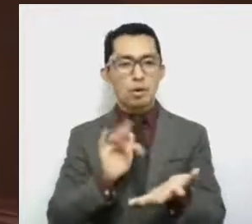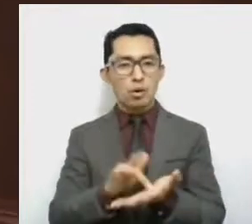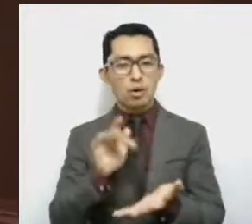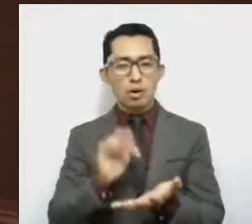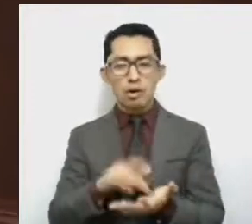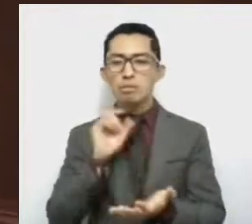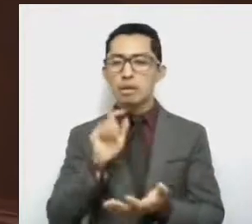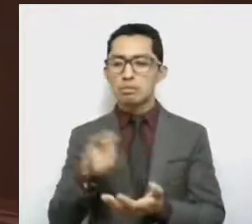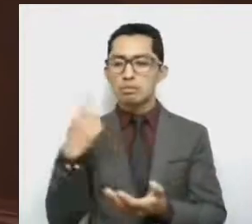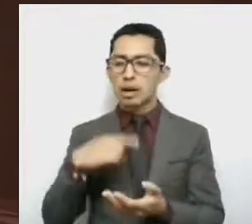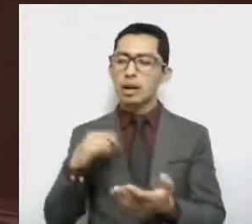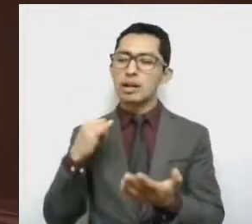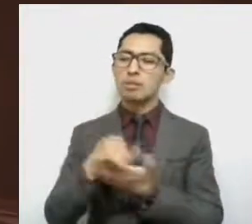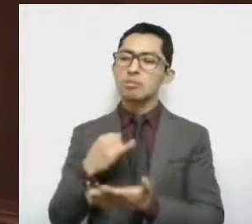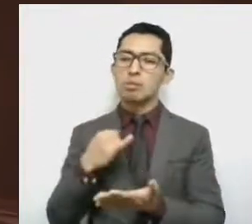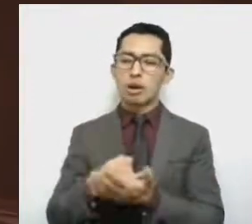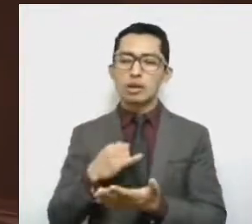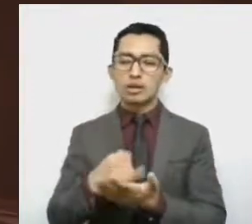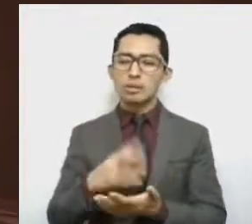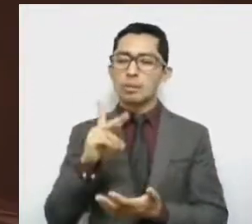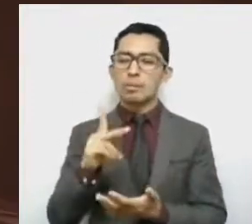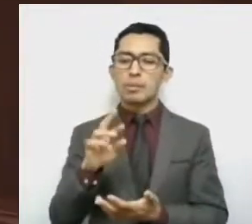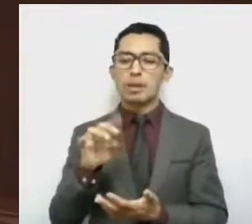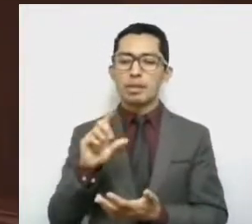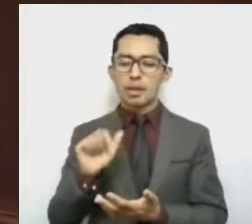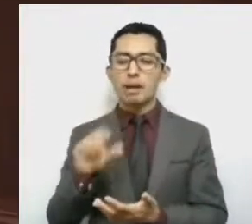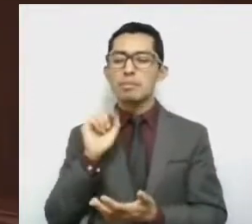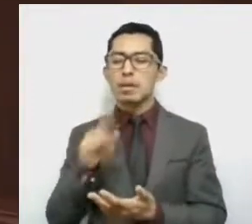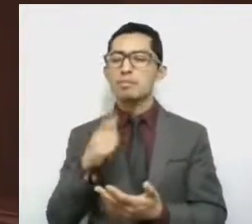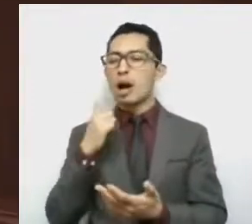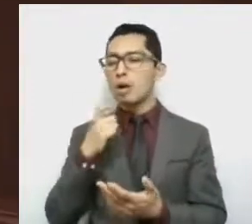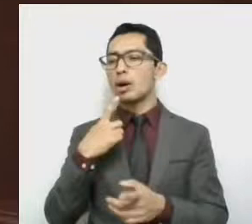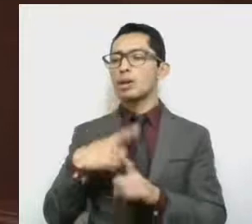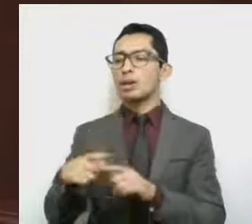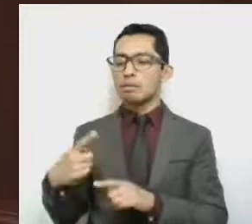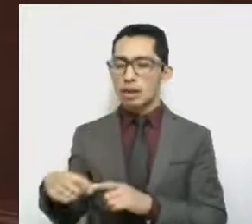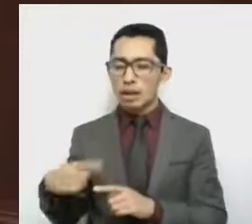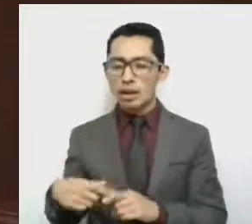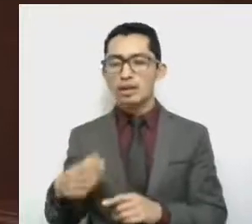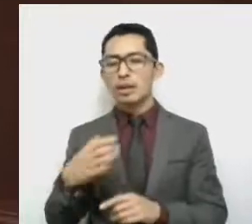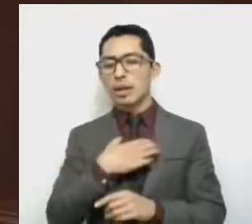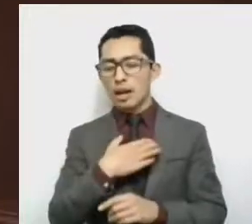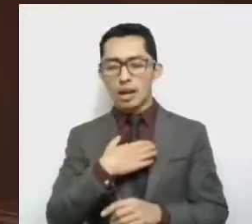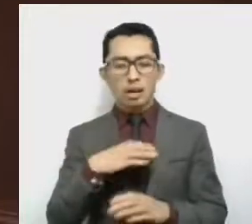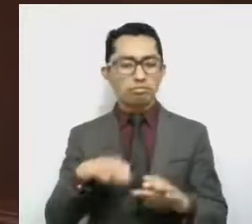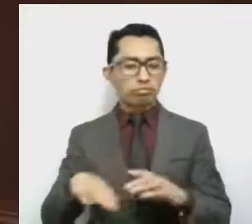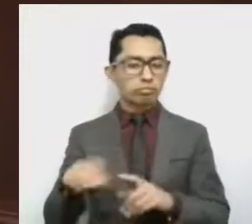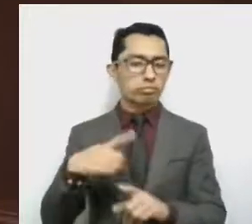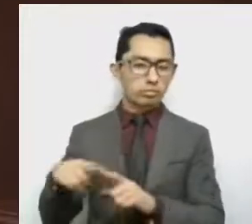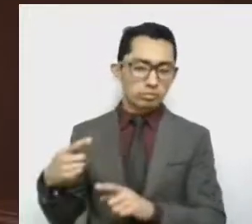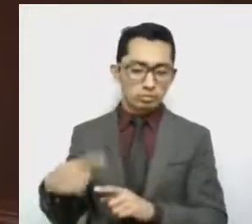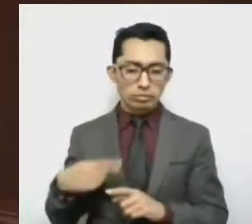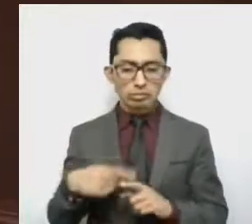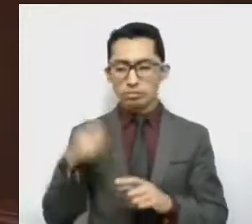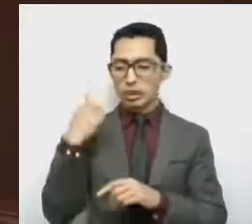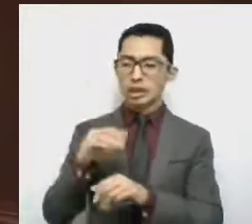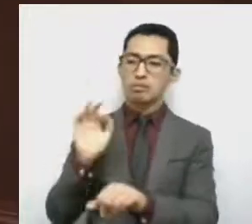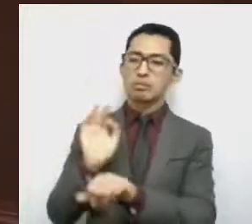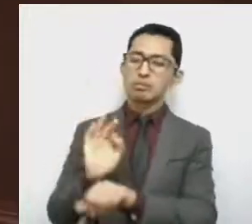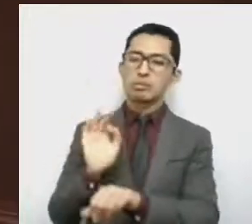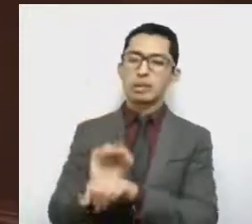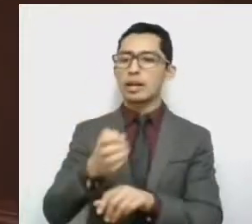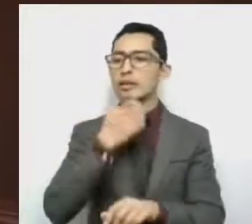predial y los derechos por suministro de agua potable, drenaje y alcantarillado, en beneficio a escuelas